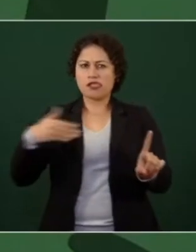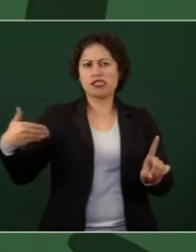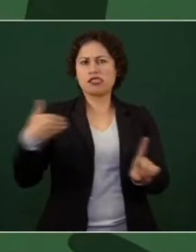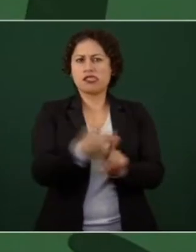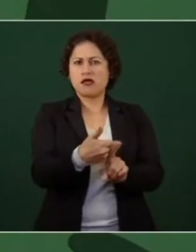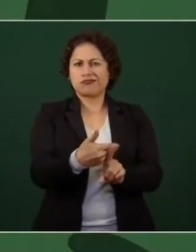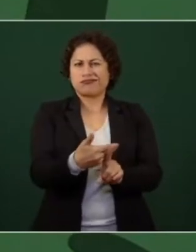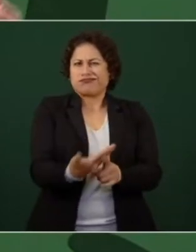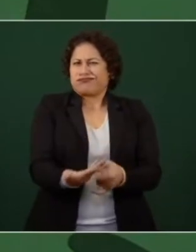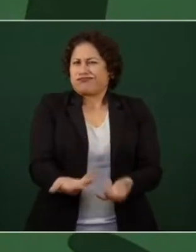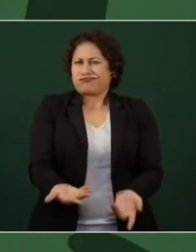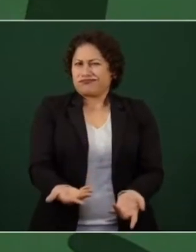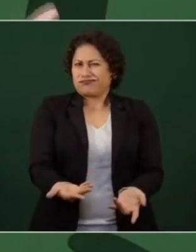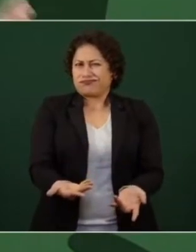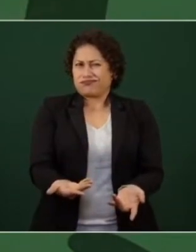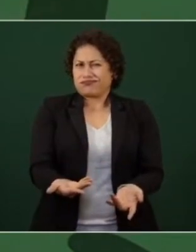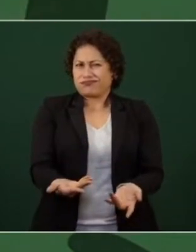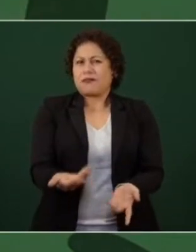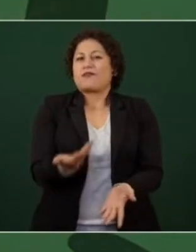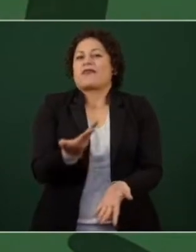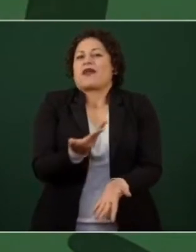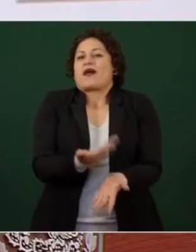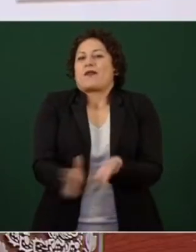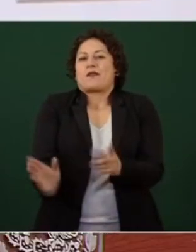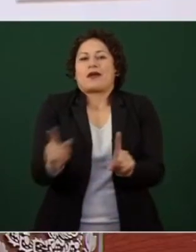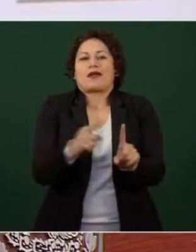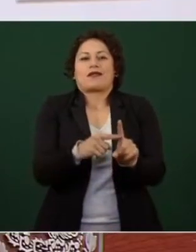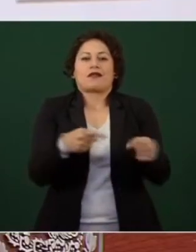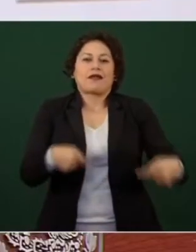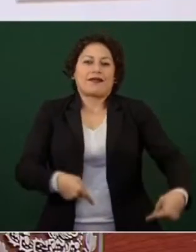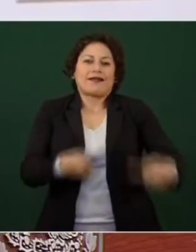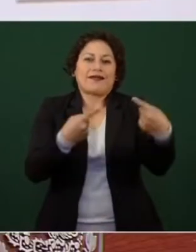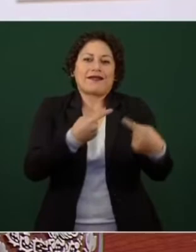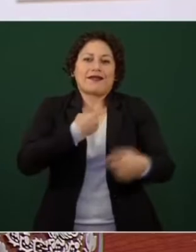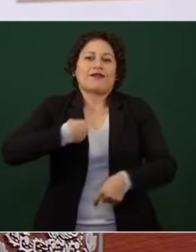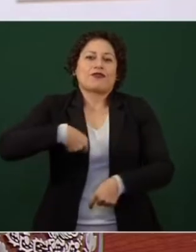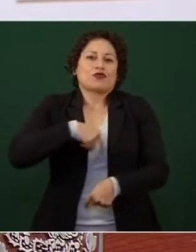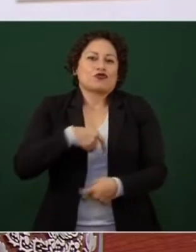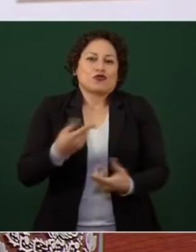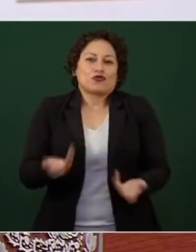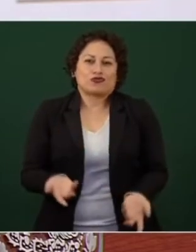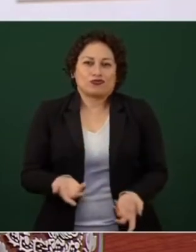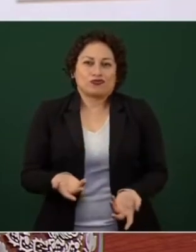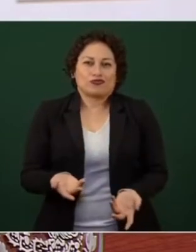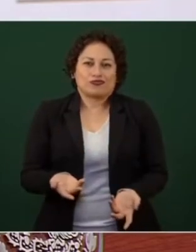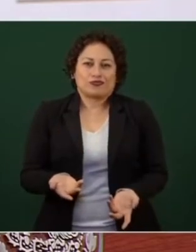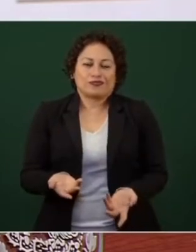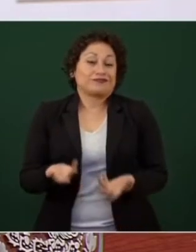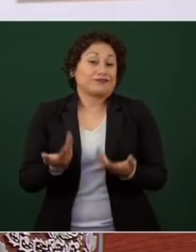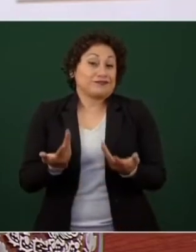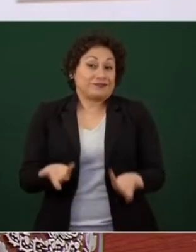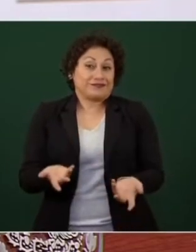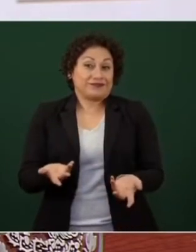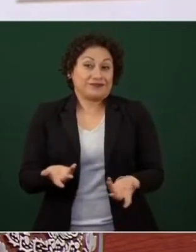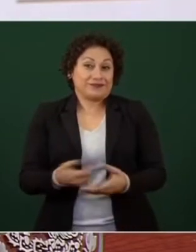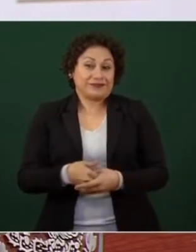tiene diferencias con nosotros en buena elite como este